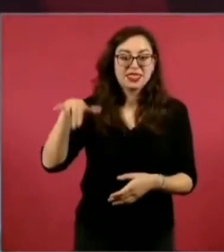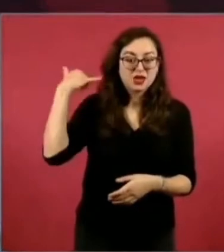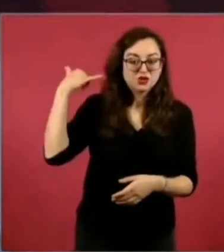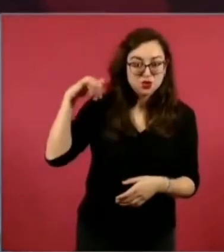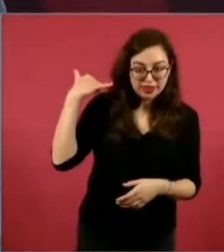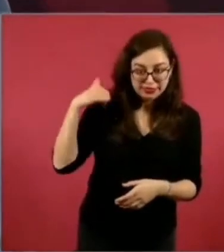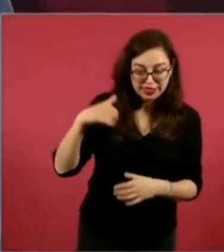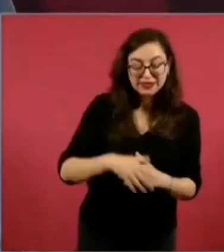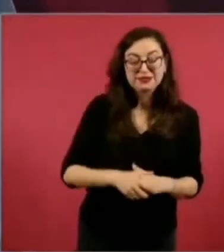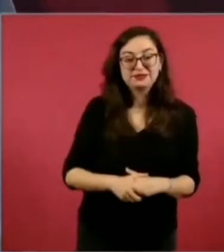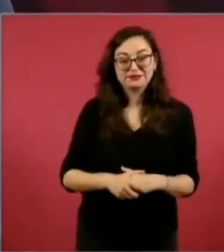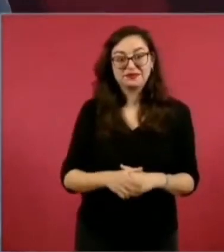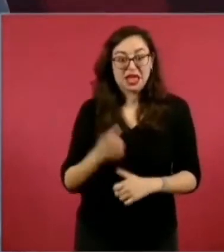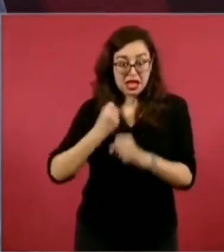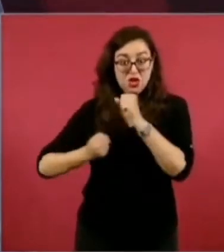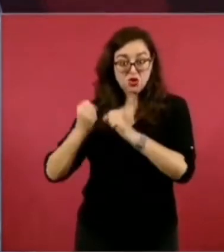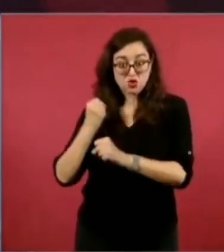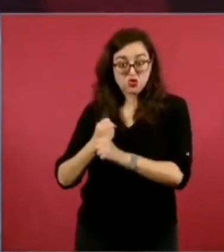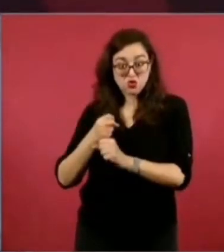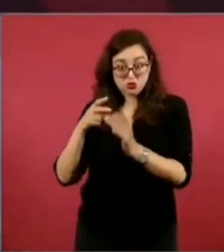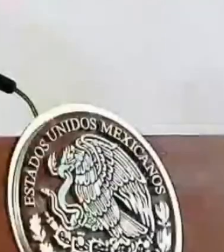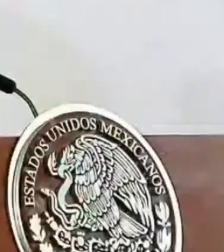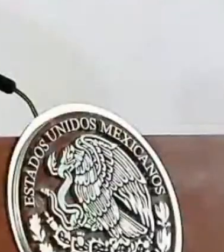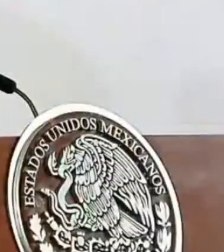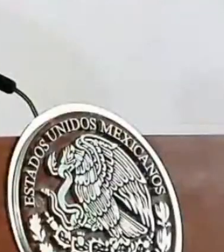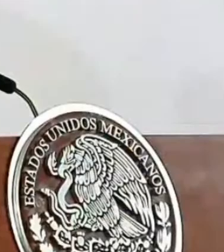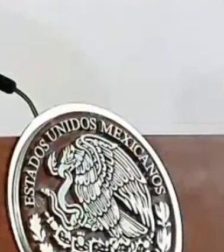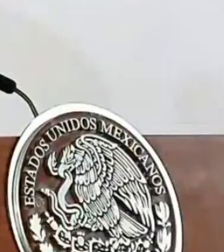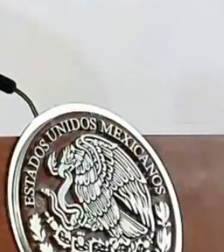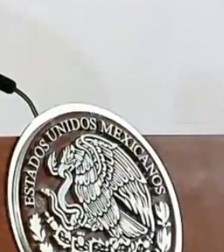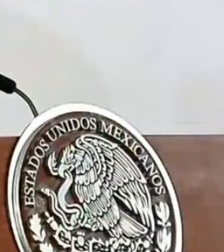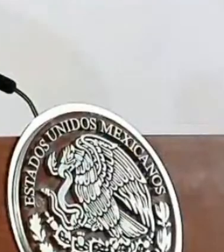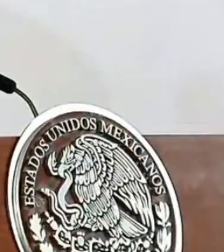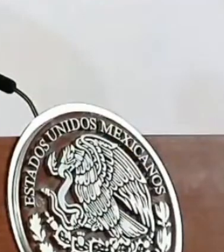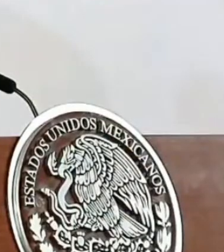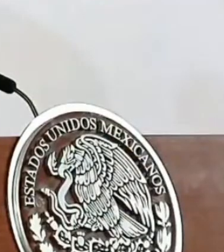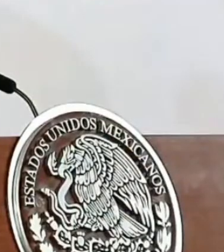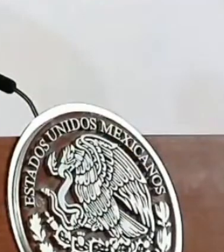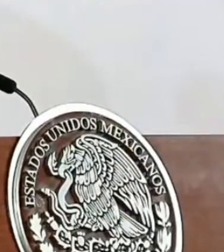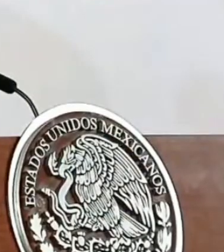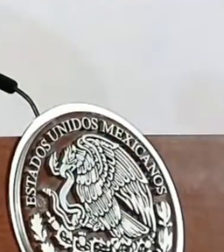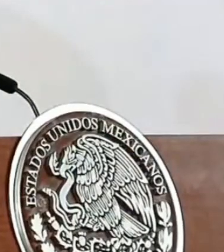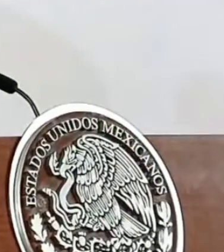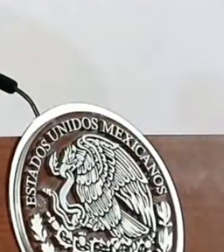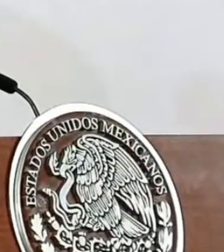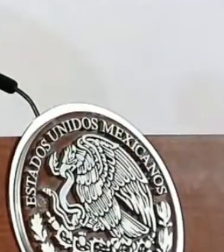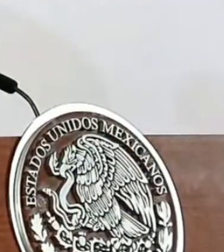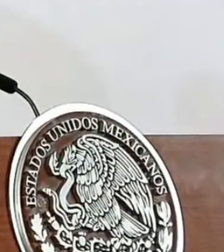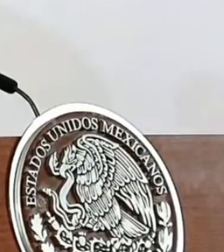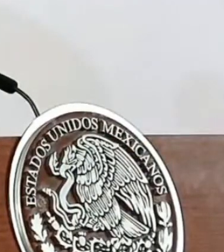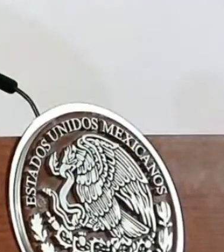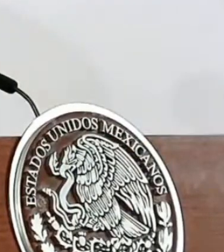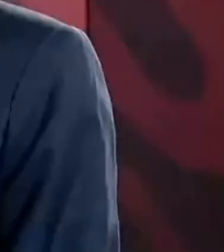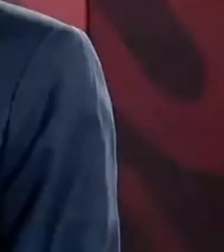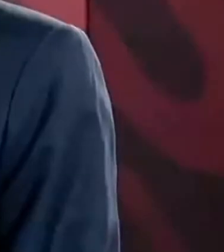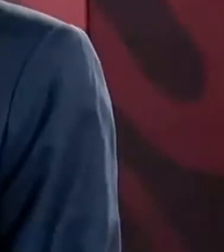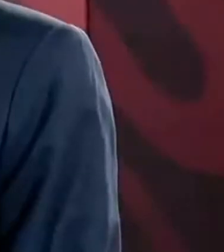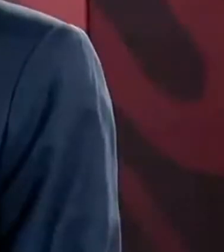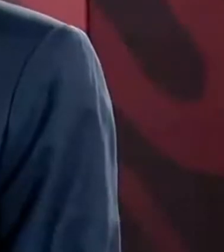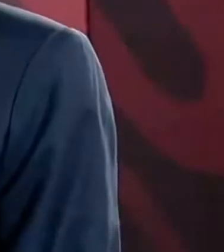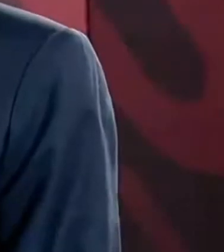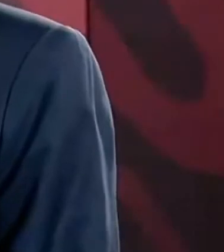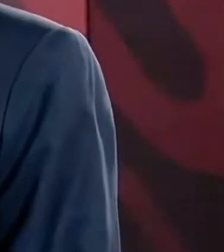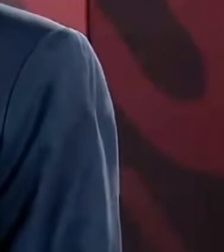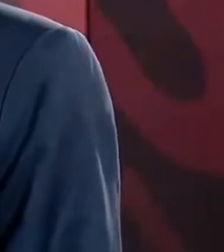eso fue en el 18, en el 18. Bueno, pues a él lo